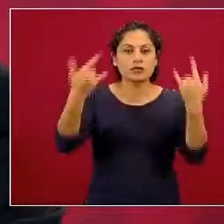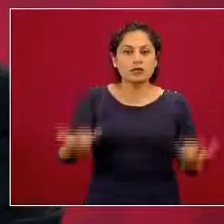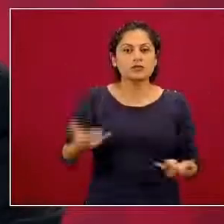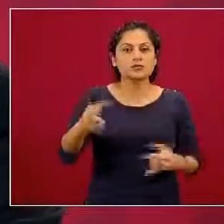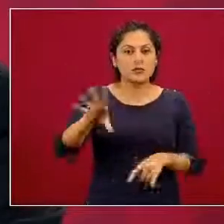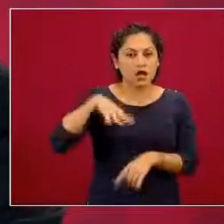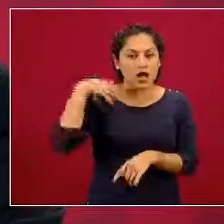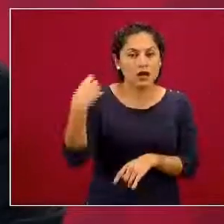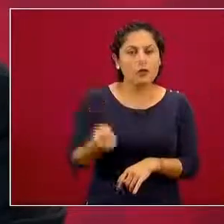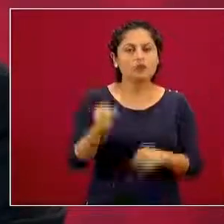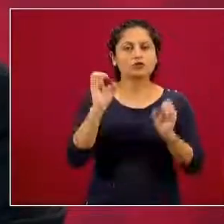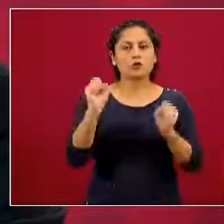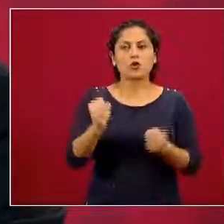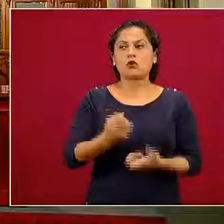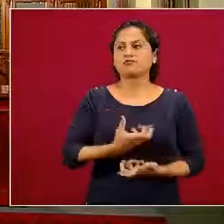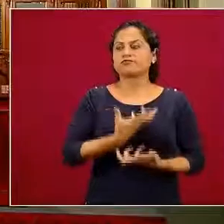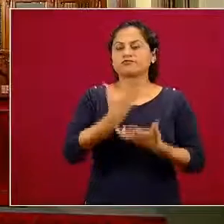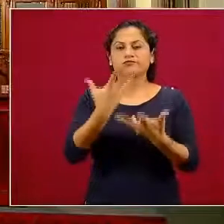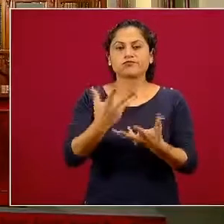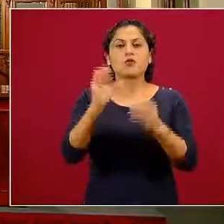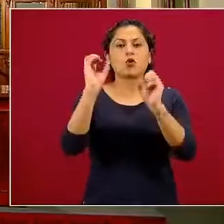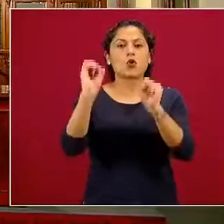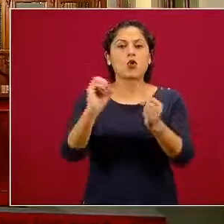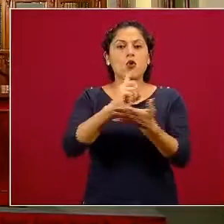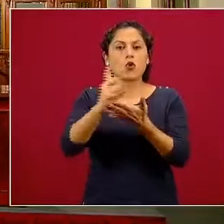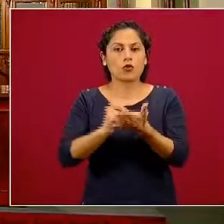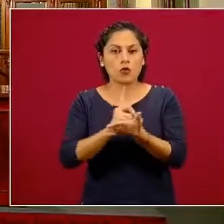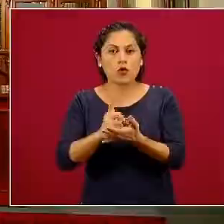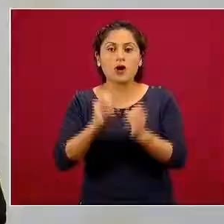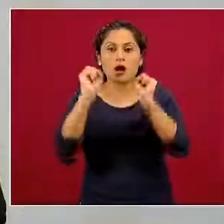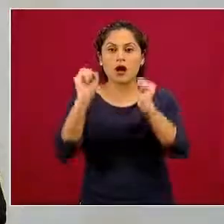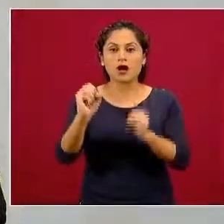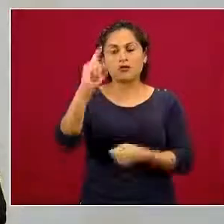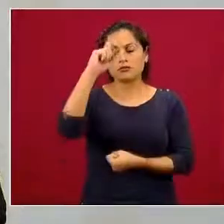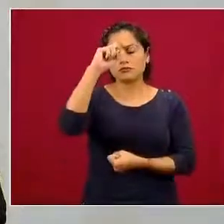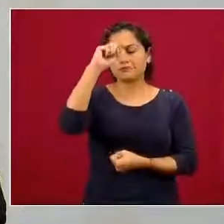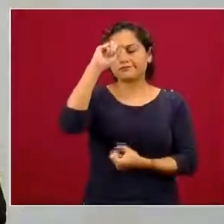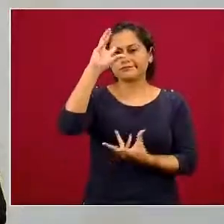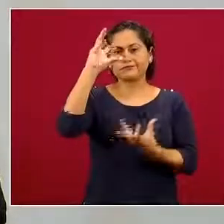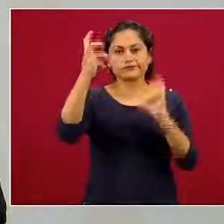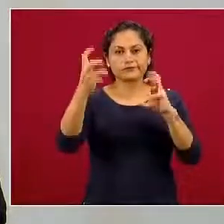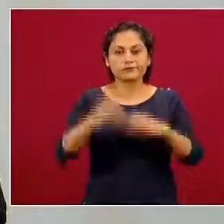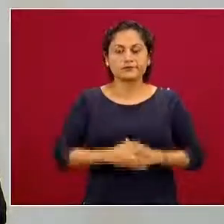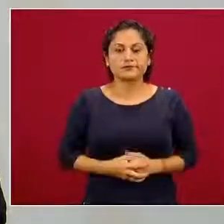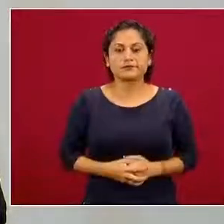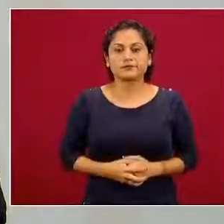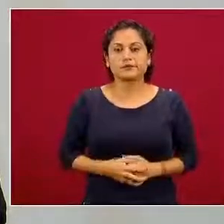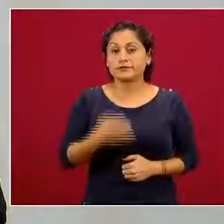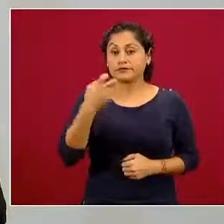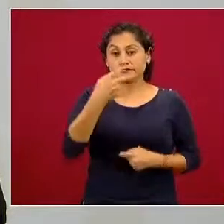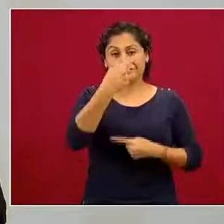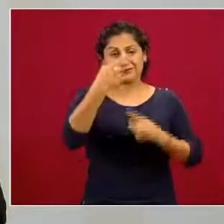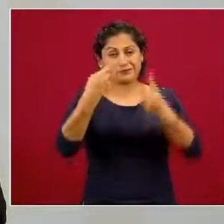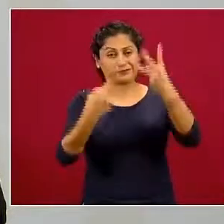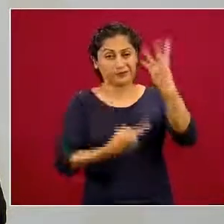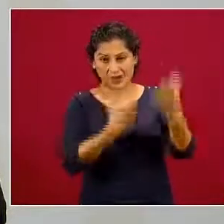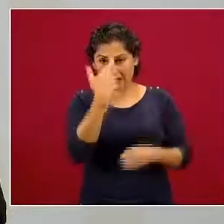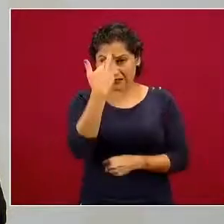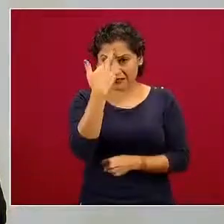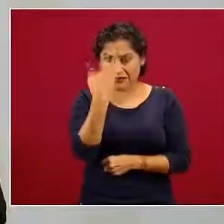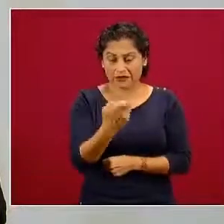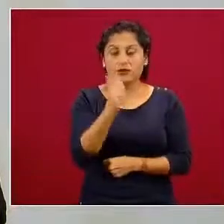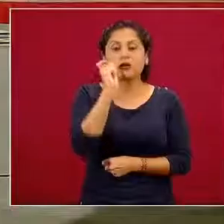impulsividad, el abuso de sustancias y los trastornos mentales graves. Todos ellos pueden